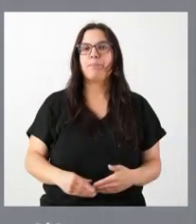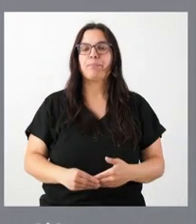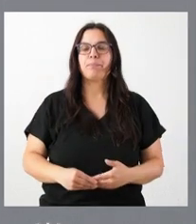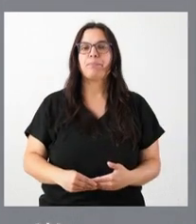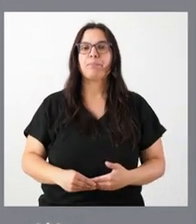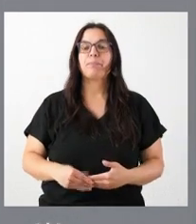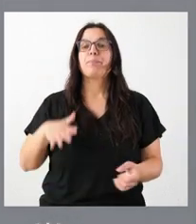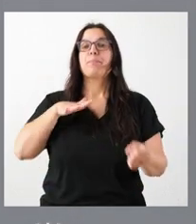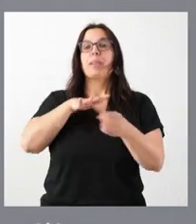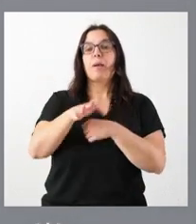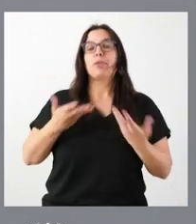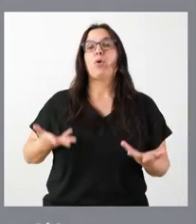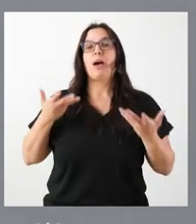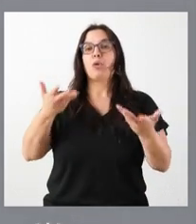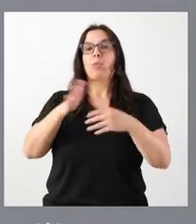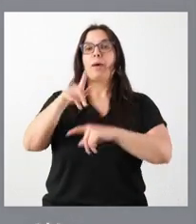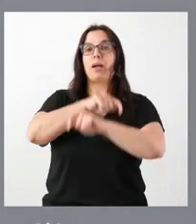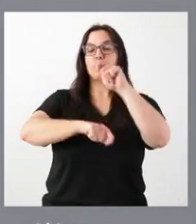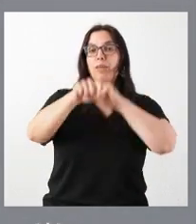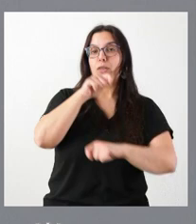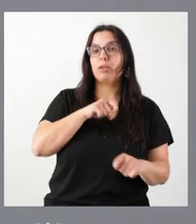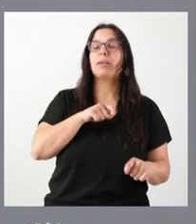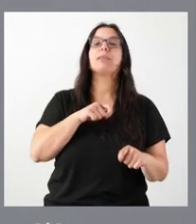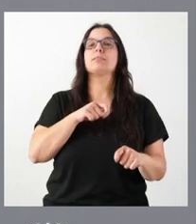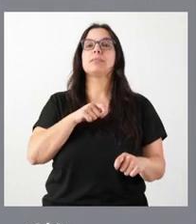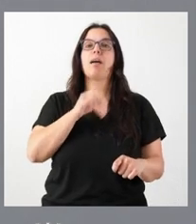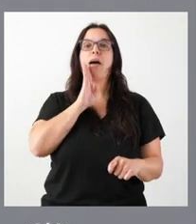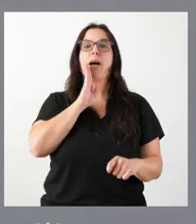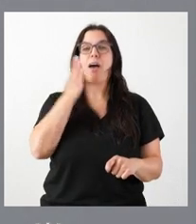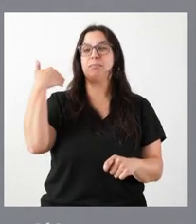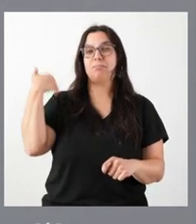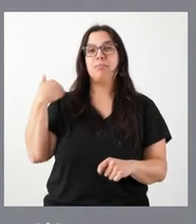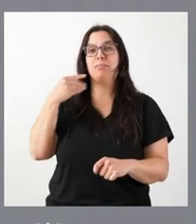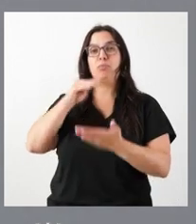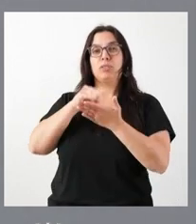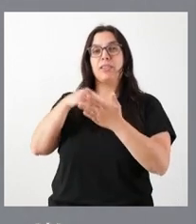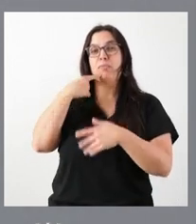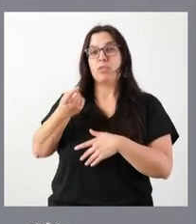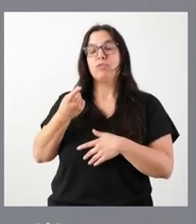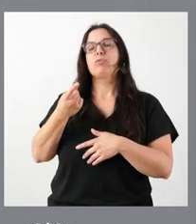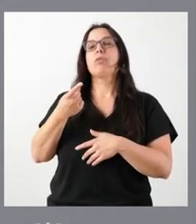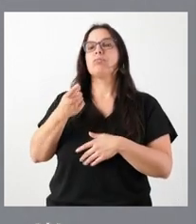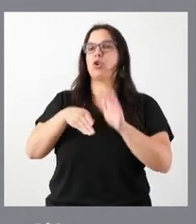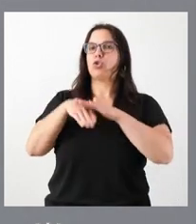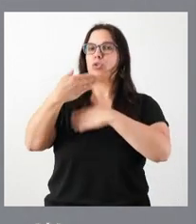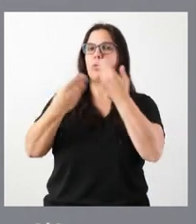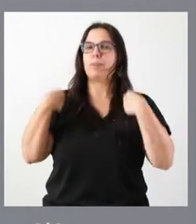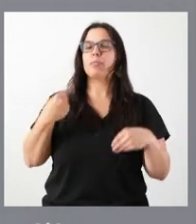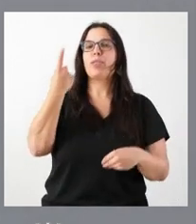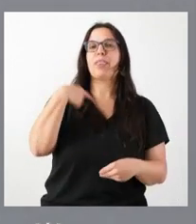En el ámbito de ayudas a asociaciones y continuando con las que les hemos comunicado en el pasado inmediato en anteriores consejos de Gobierno, hablamos de